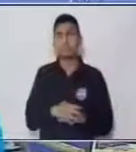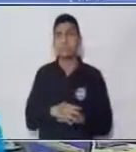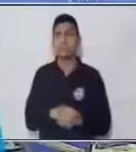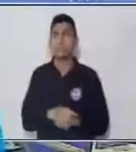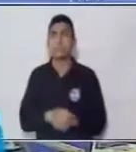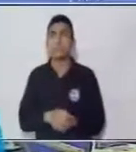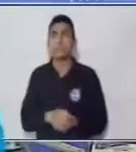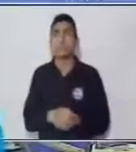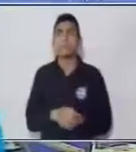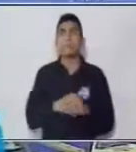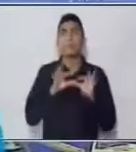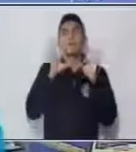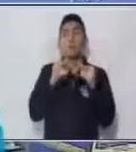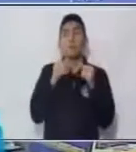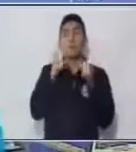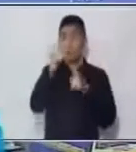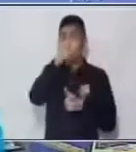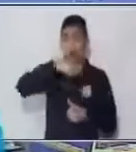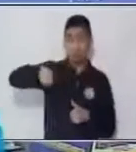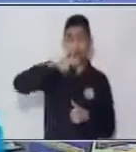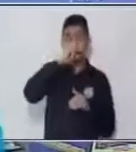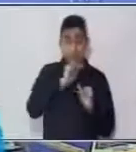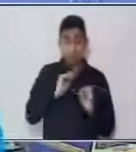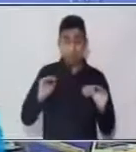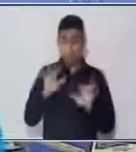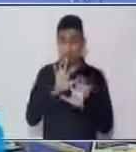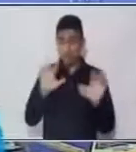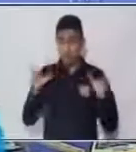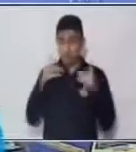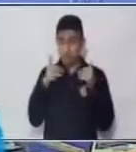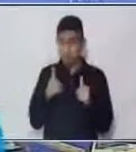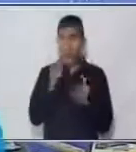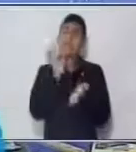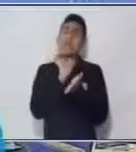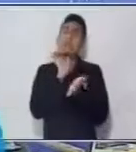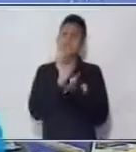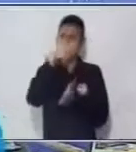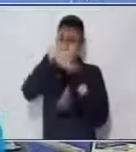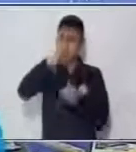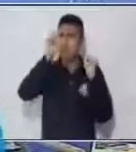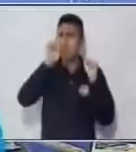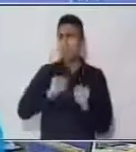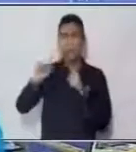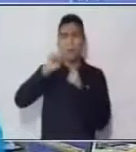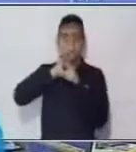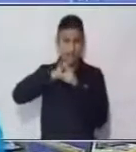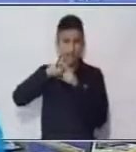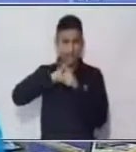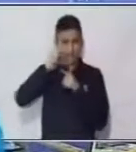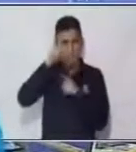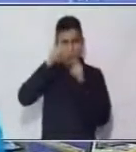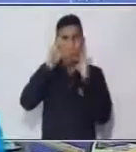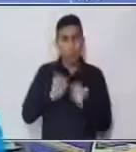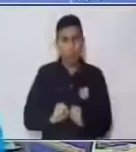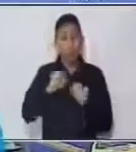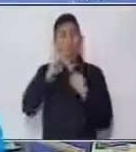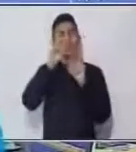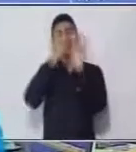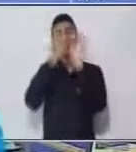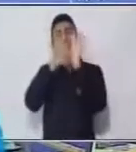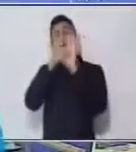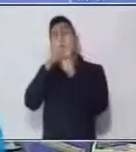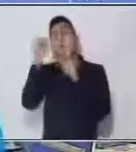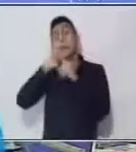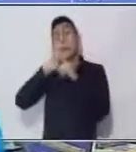Muy bien niños y niñas Espero que practiquen mucho Que repasen sus tablas